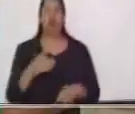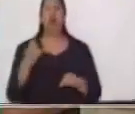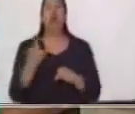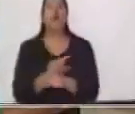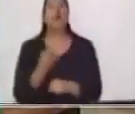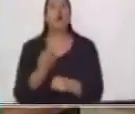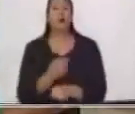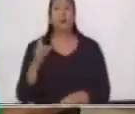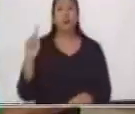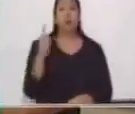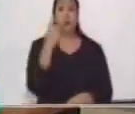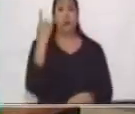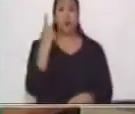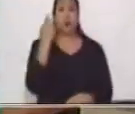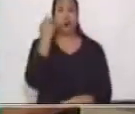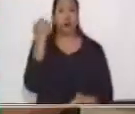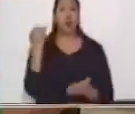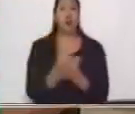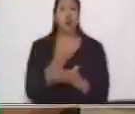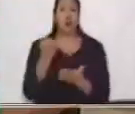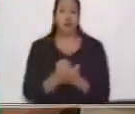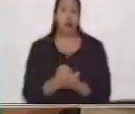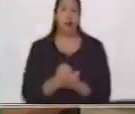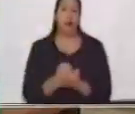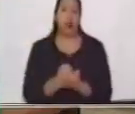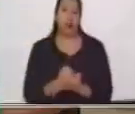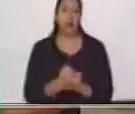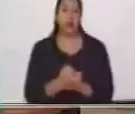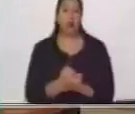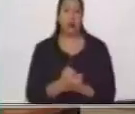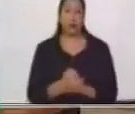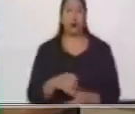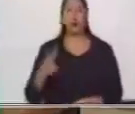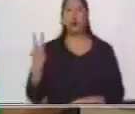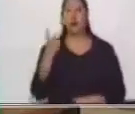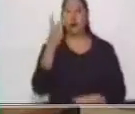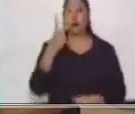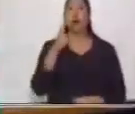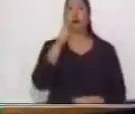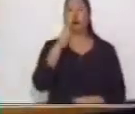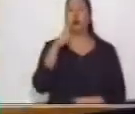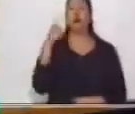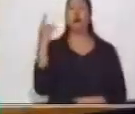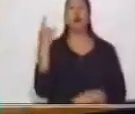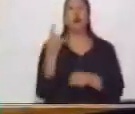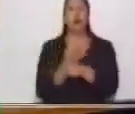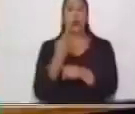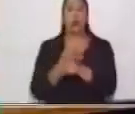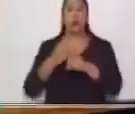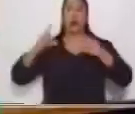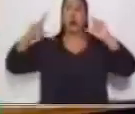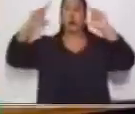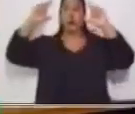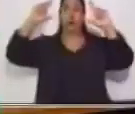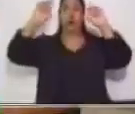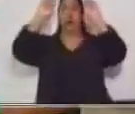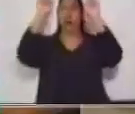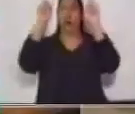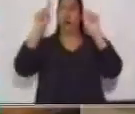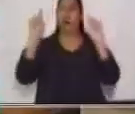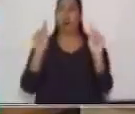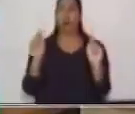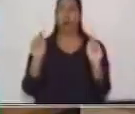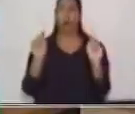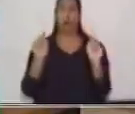primero tu investigación. Segundo, que utilices llaves. Estas llaves nos presentan las ideas generales,